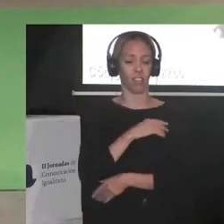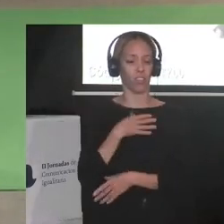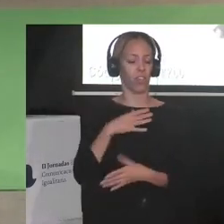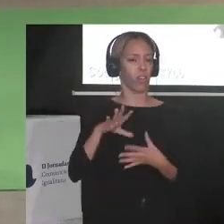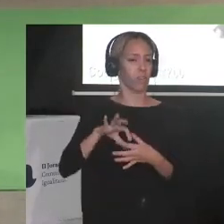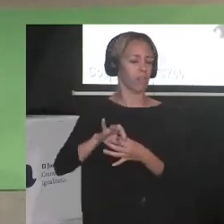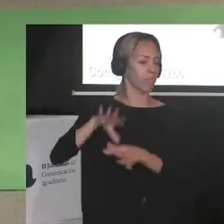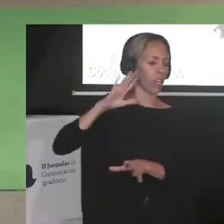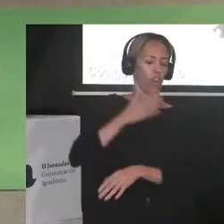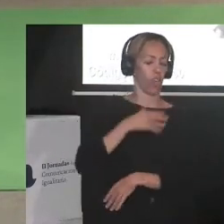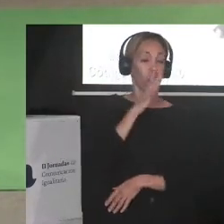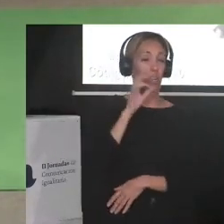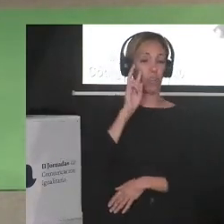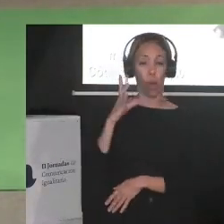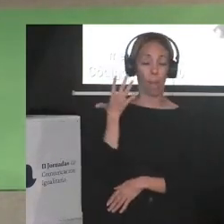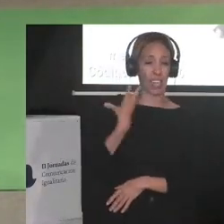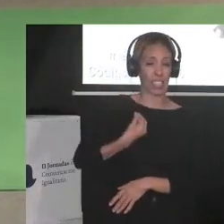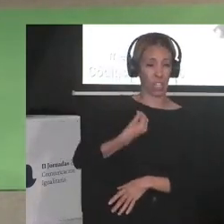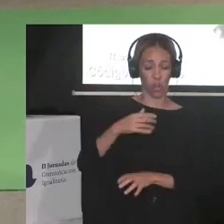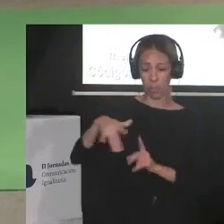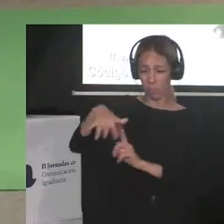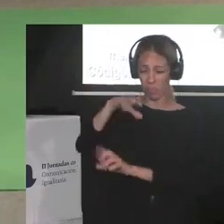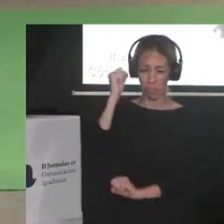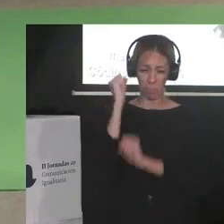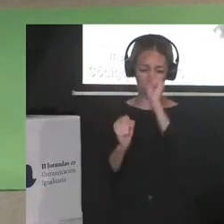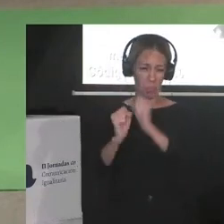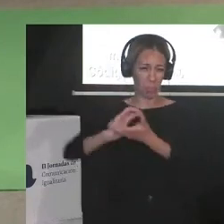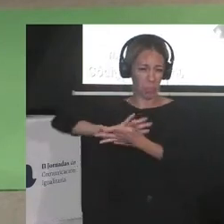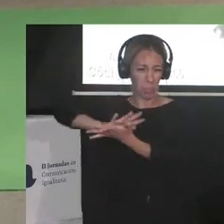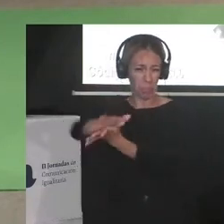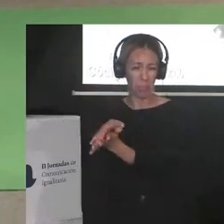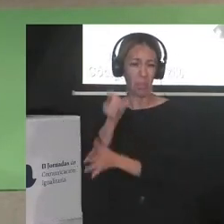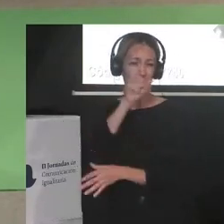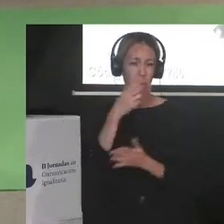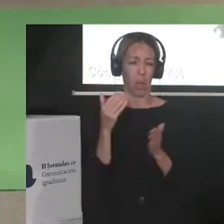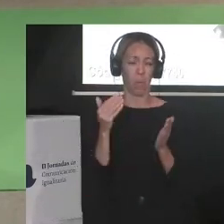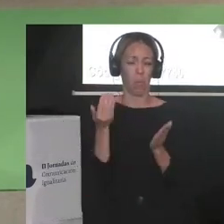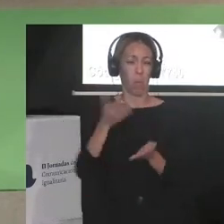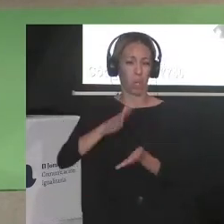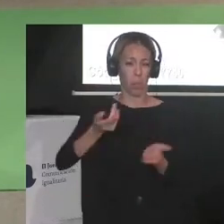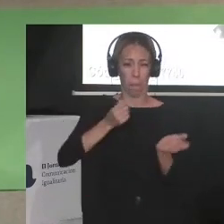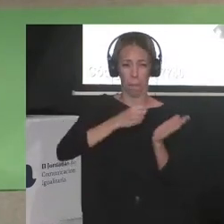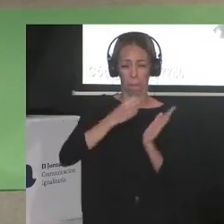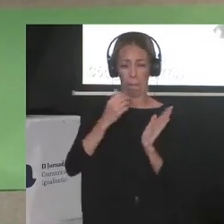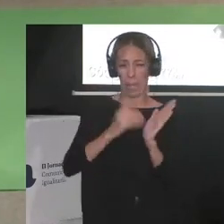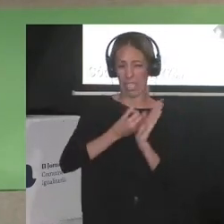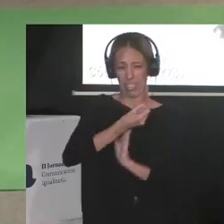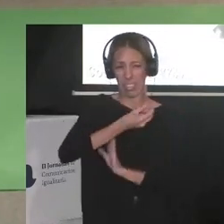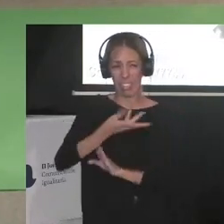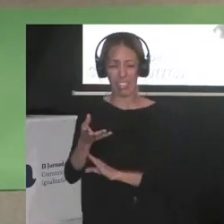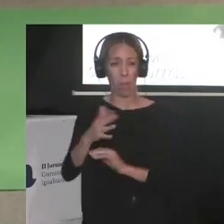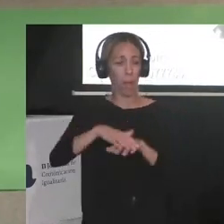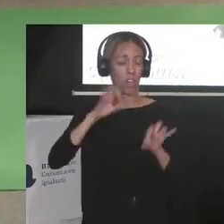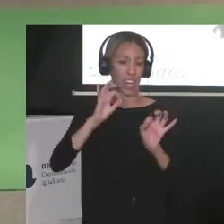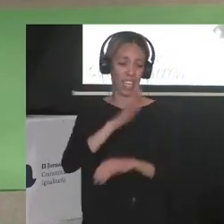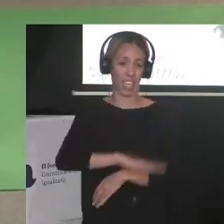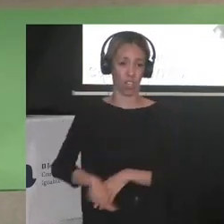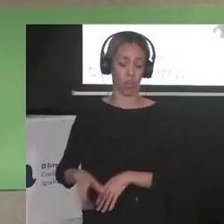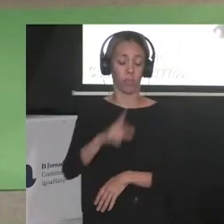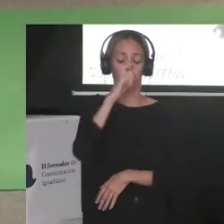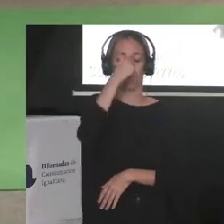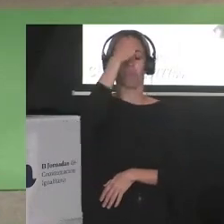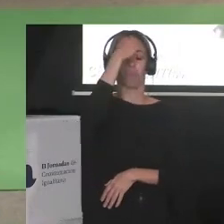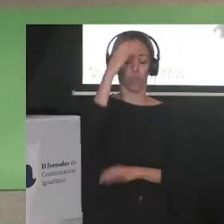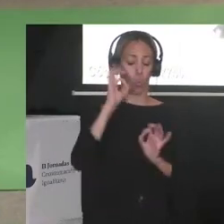pueblo palestino más de 7000 muertos registrados ya casi la mitad niñes recordé que hace no mucho había escrito un